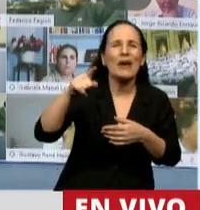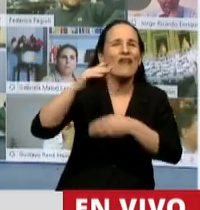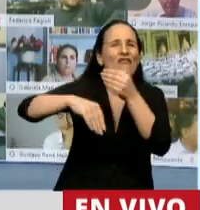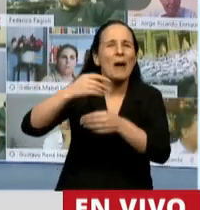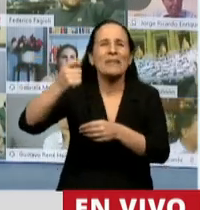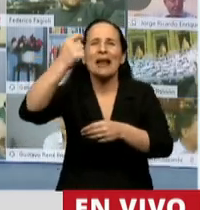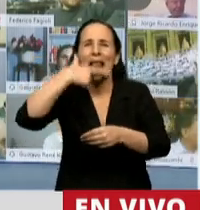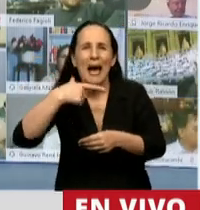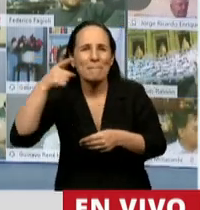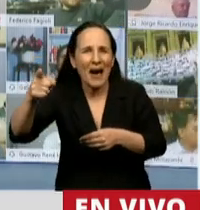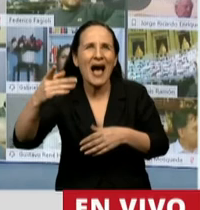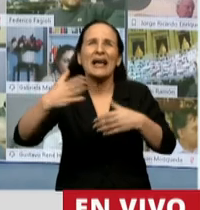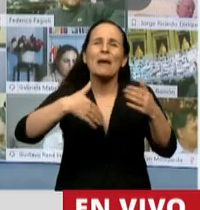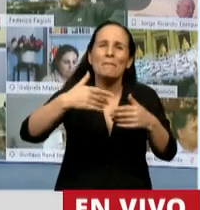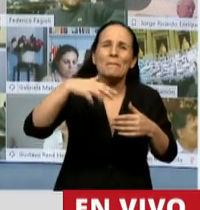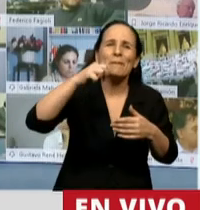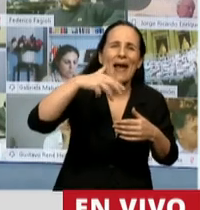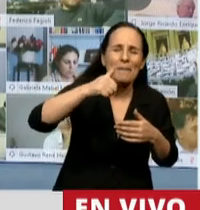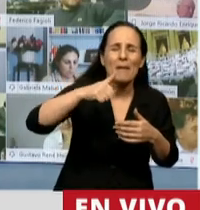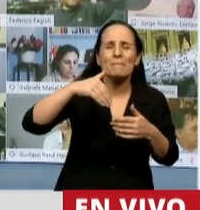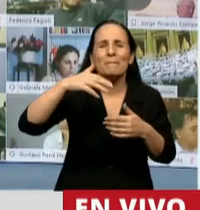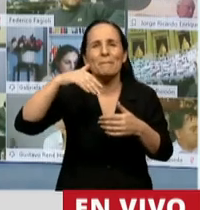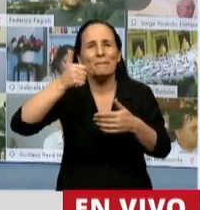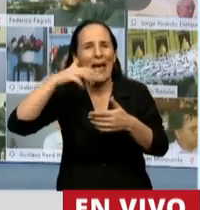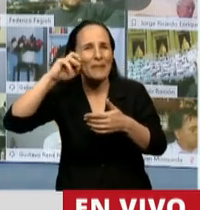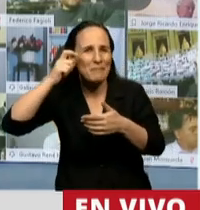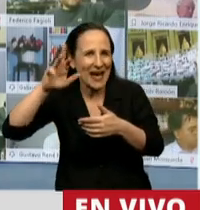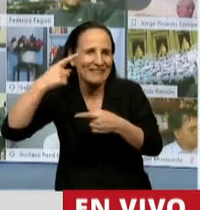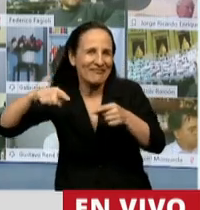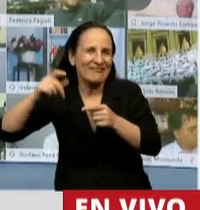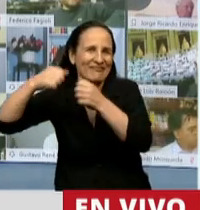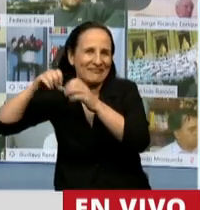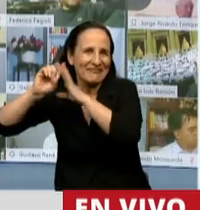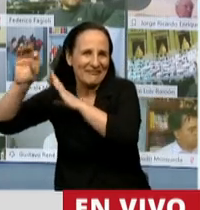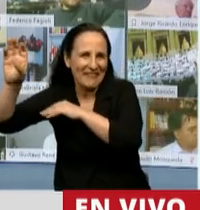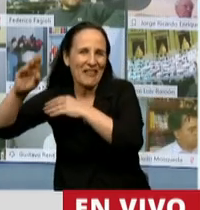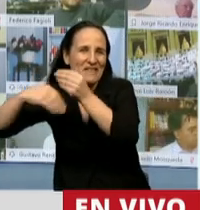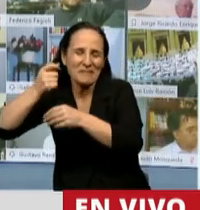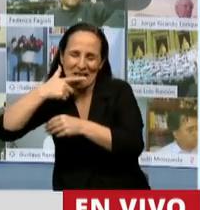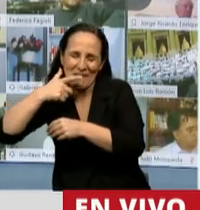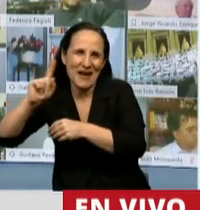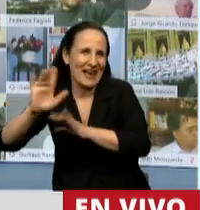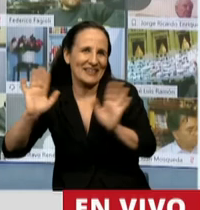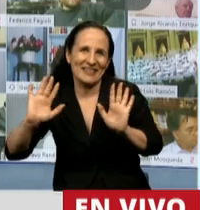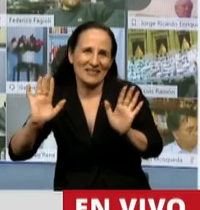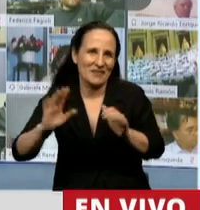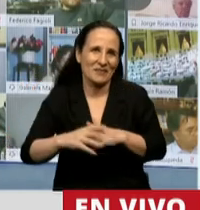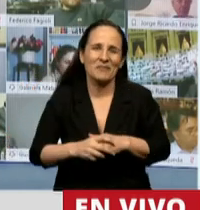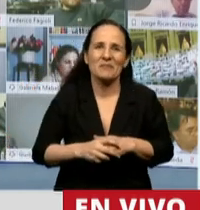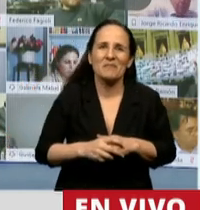Macri quiero decir que una cosa son aquellos bienes que están registrados y por lo tanto pagan